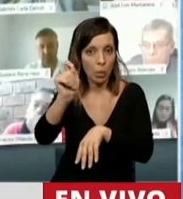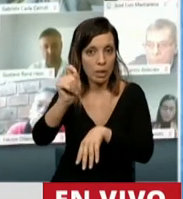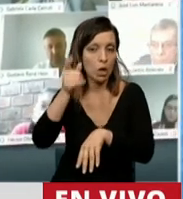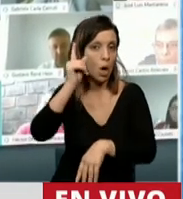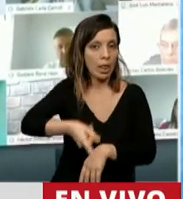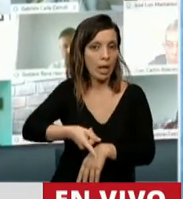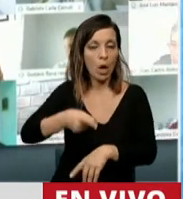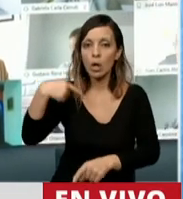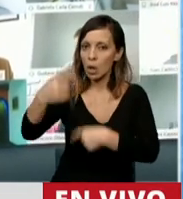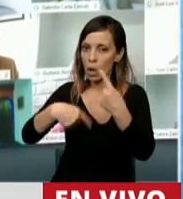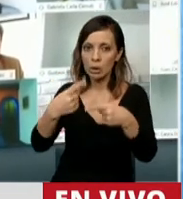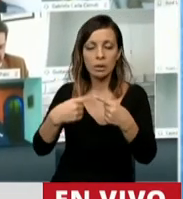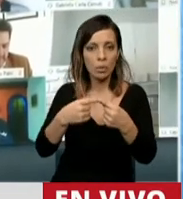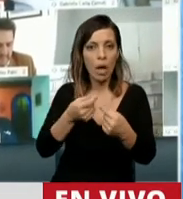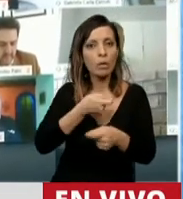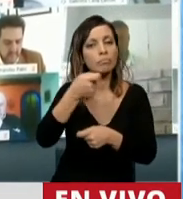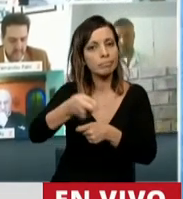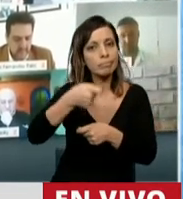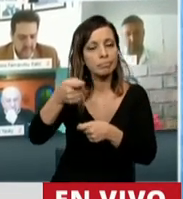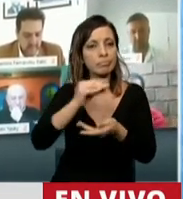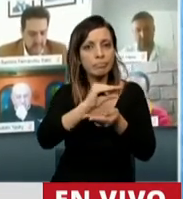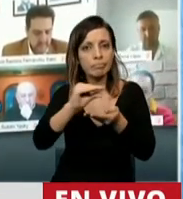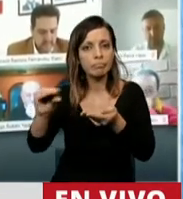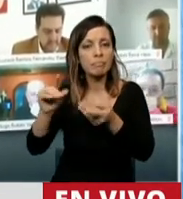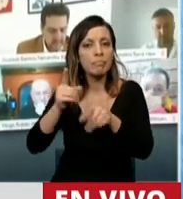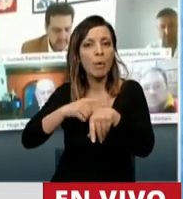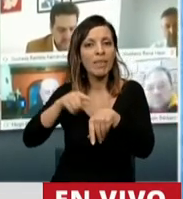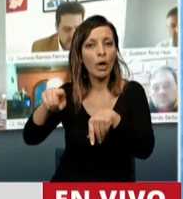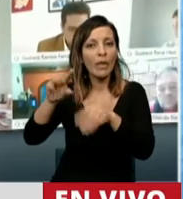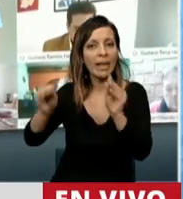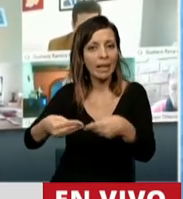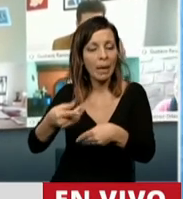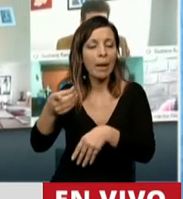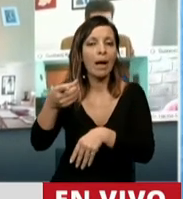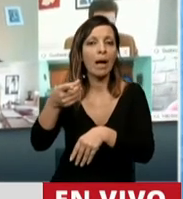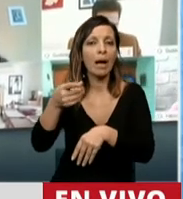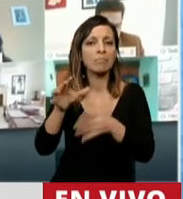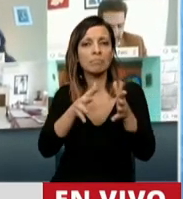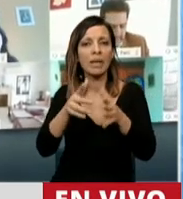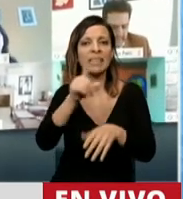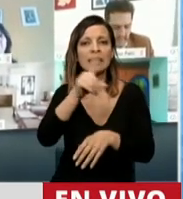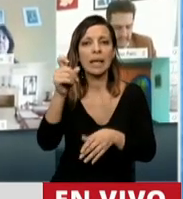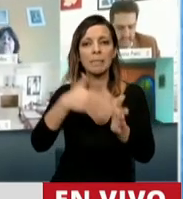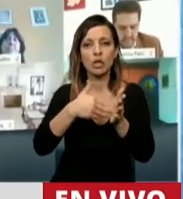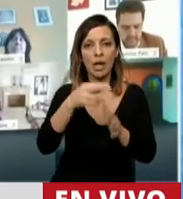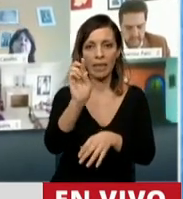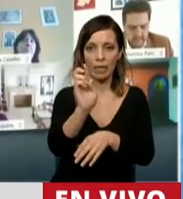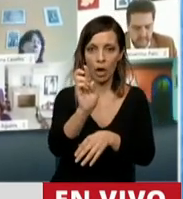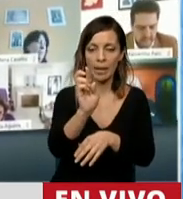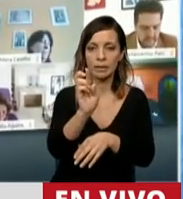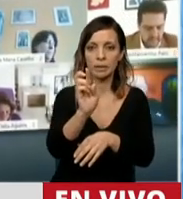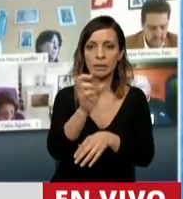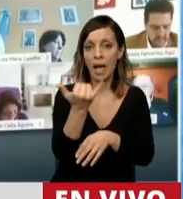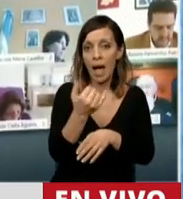con la distribución de fondos desde la quiebra por un punto de aproximadamente 100 millones de dólares que se